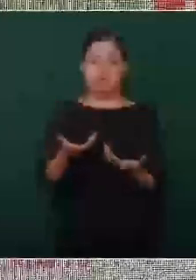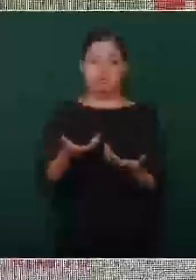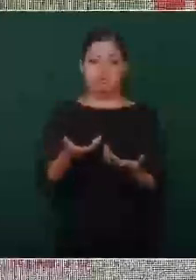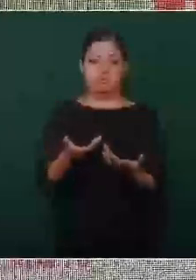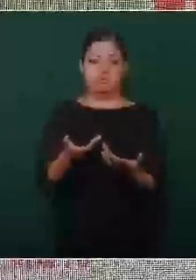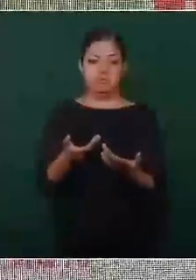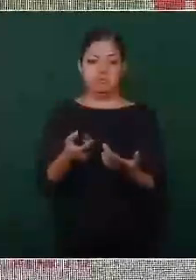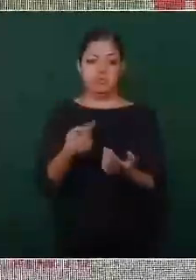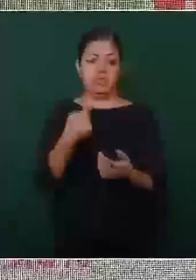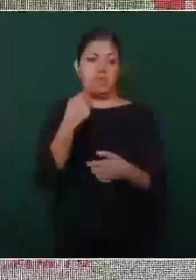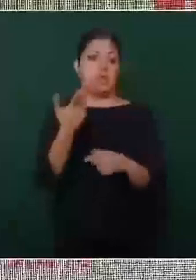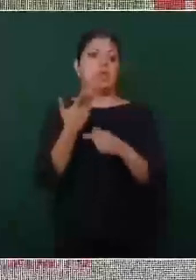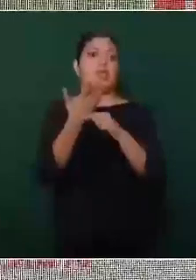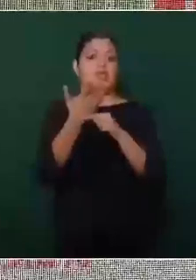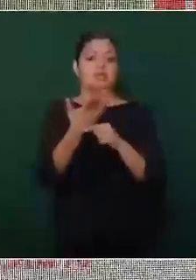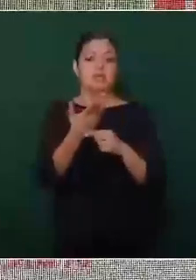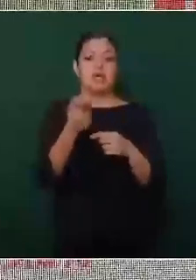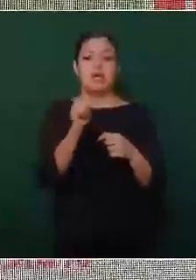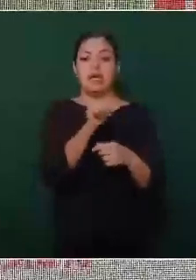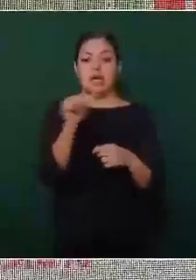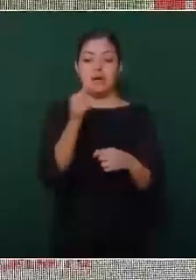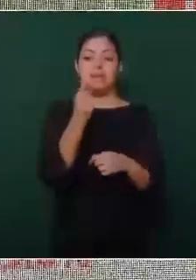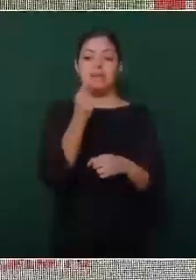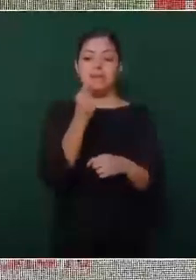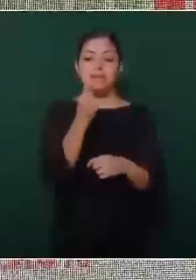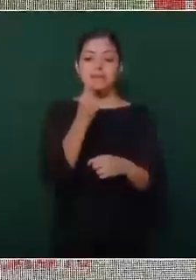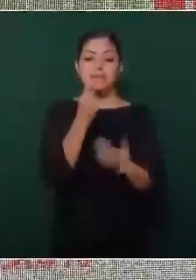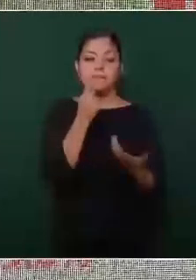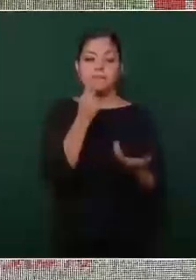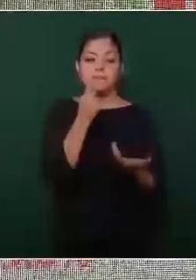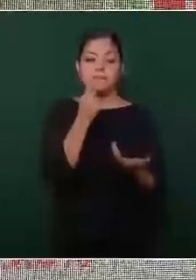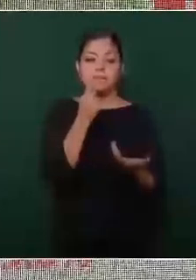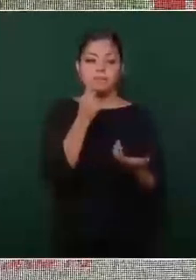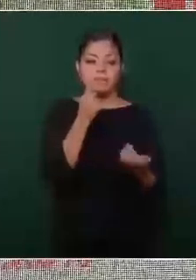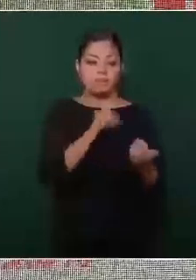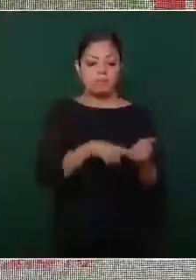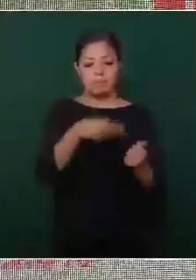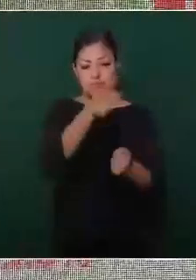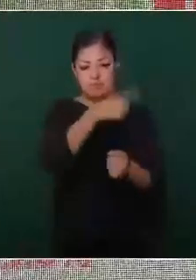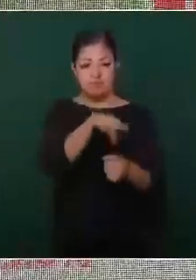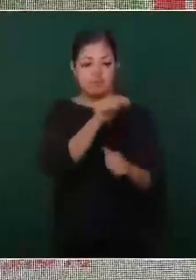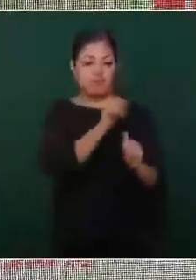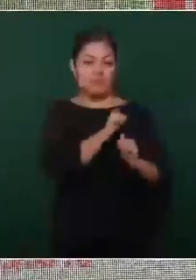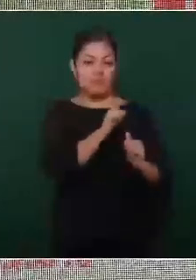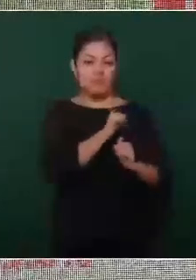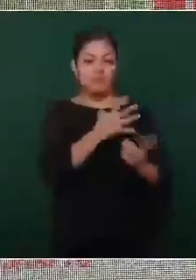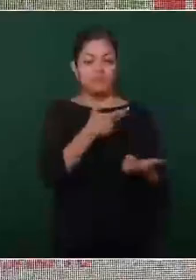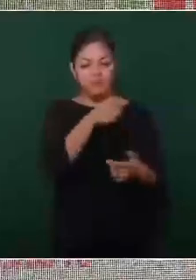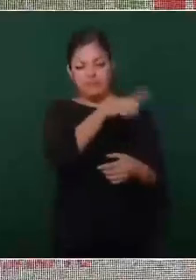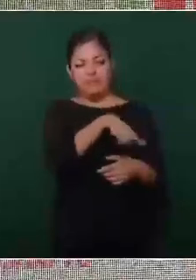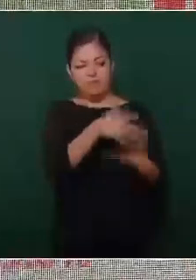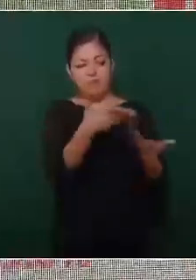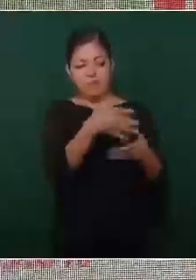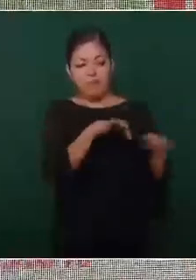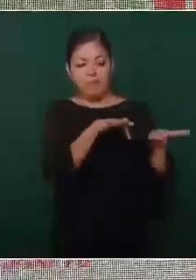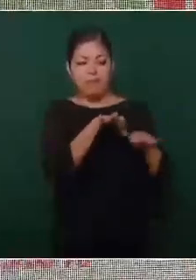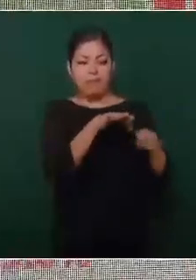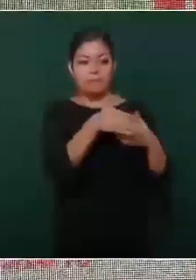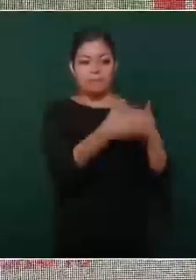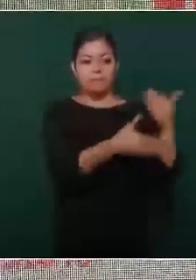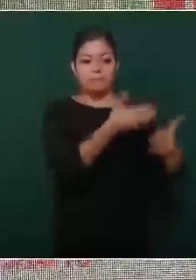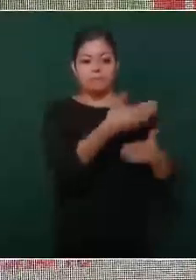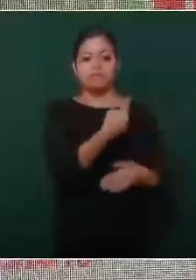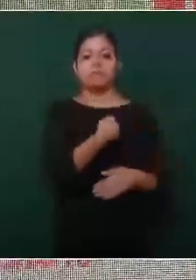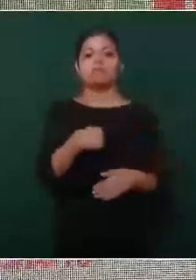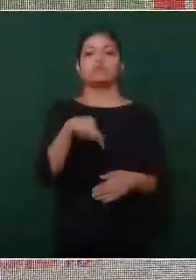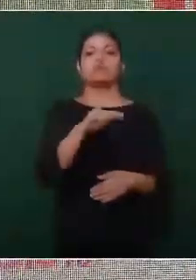Decían a los oficiales de las Fuerzas Armadas, ustedes hagan su trabajo, nosotros